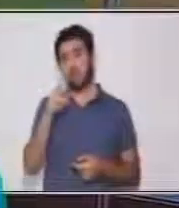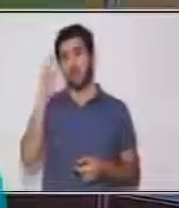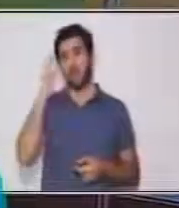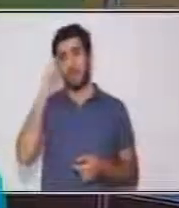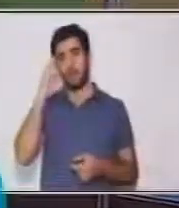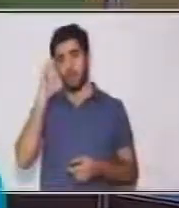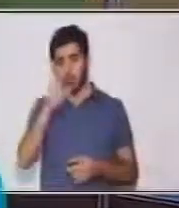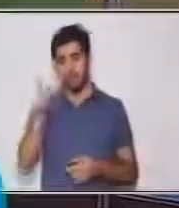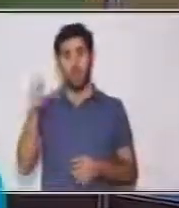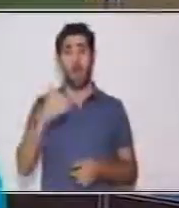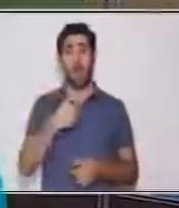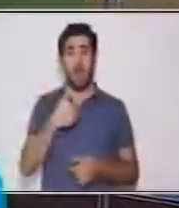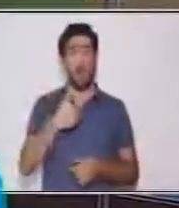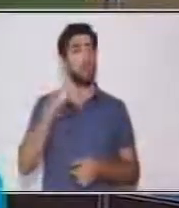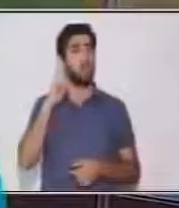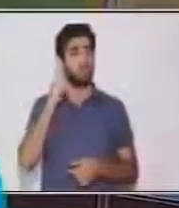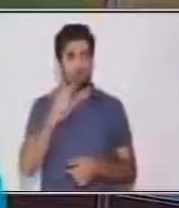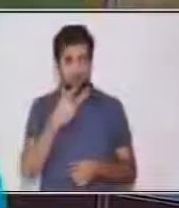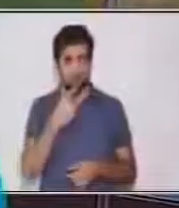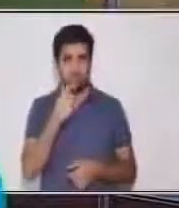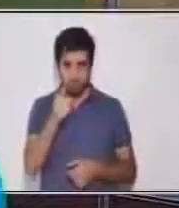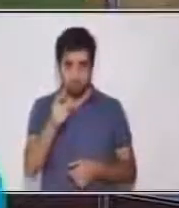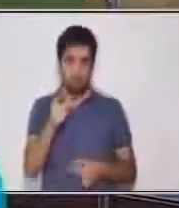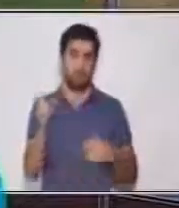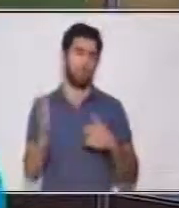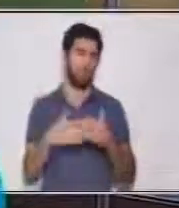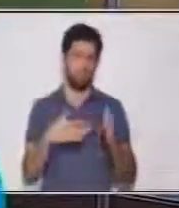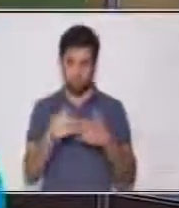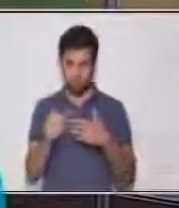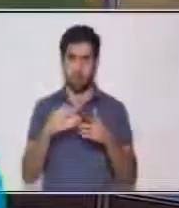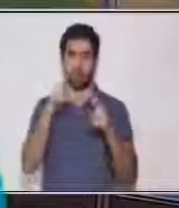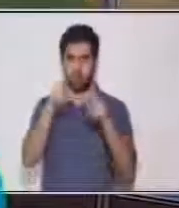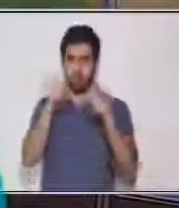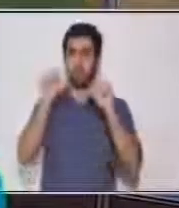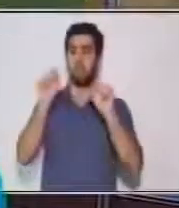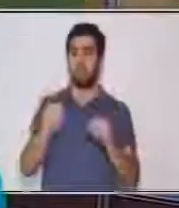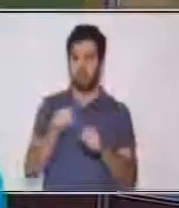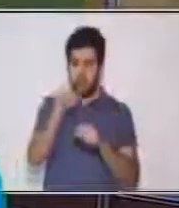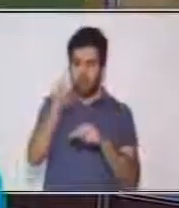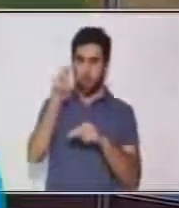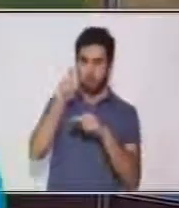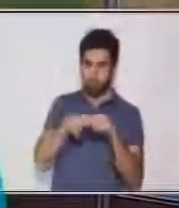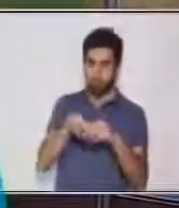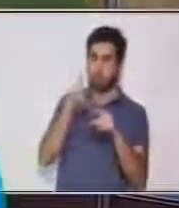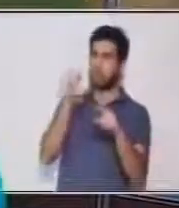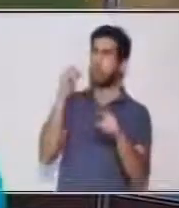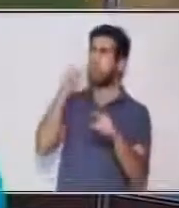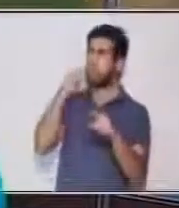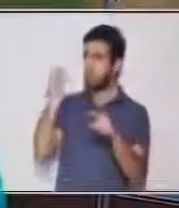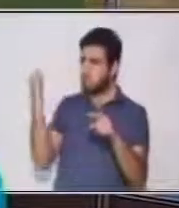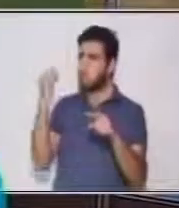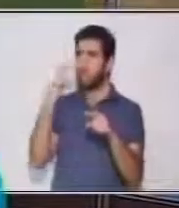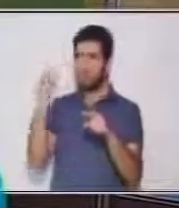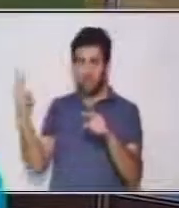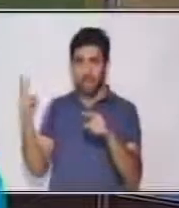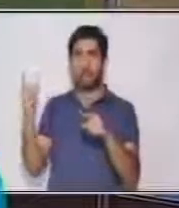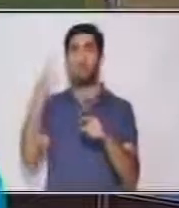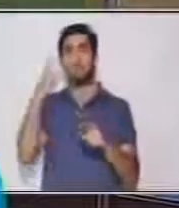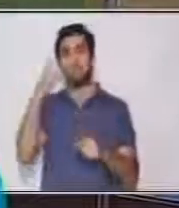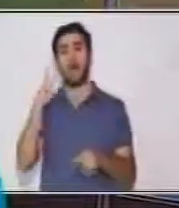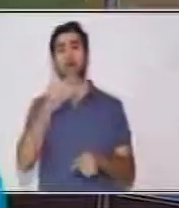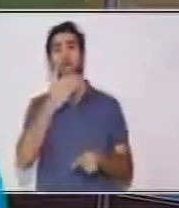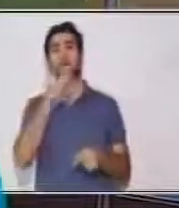alguna persona con discapacidad, este tema les ayudará a ejercitar habilidades y destrezas como la atención,